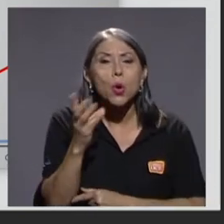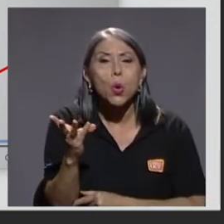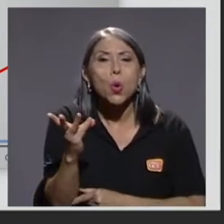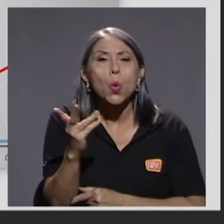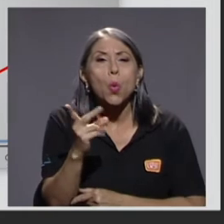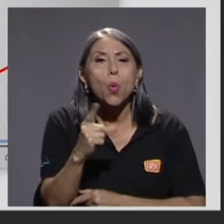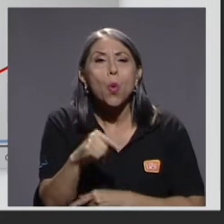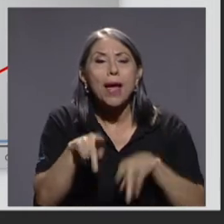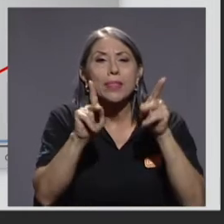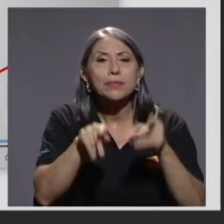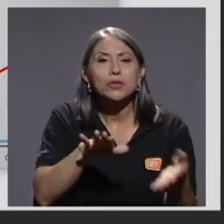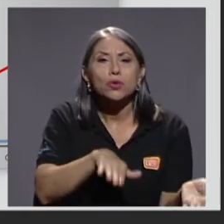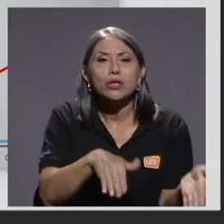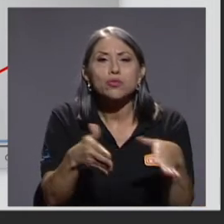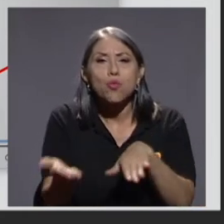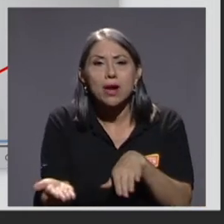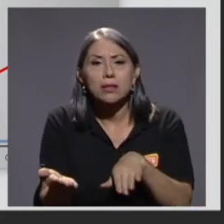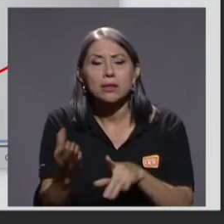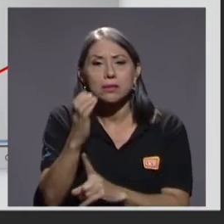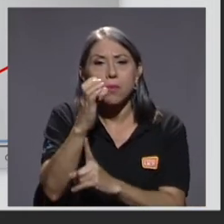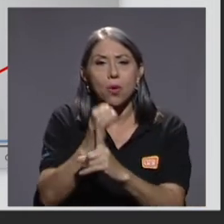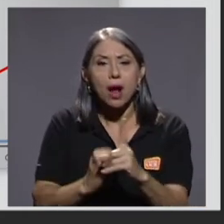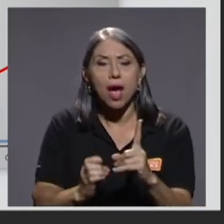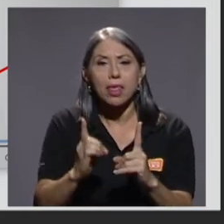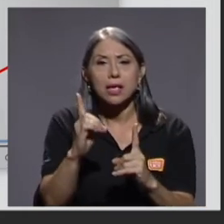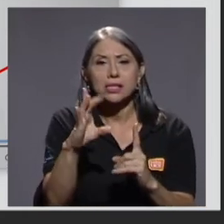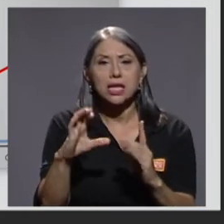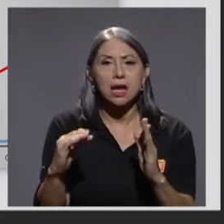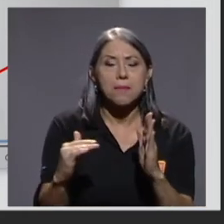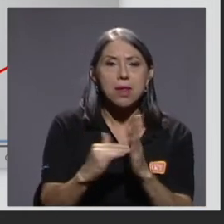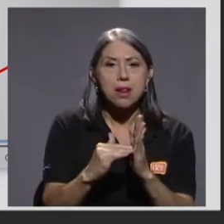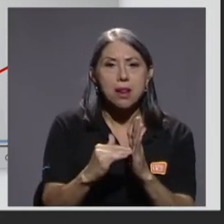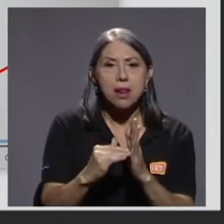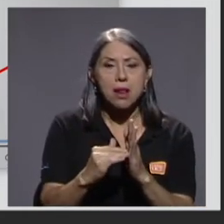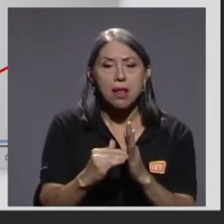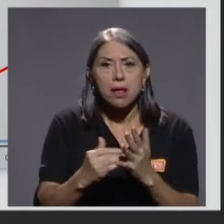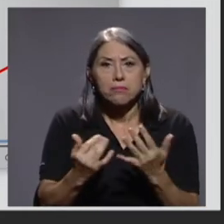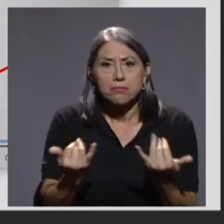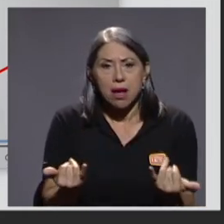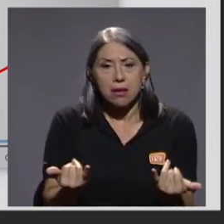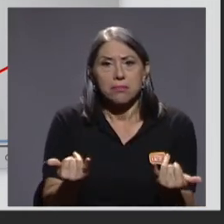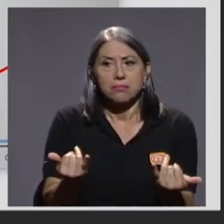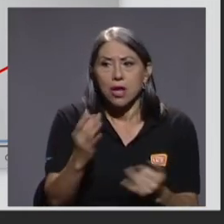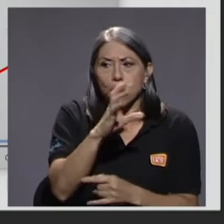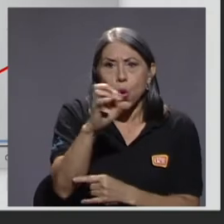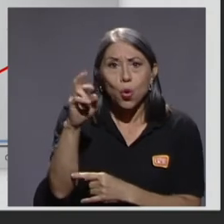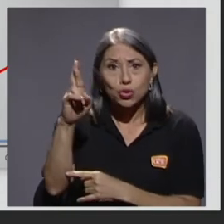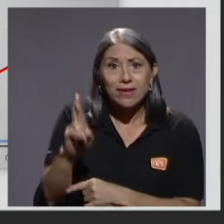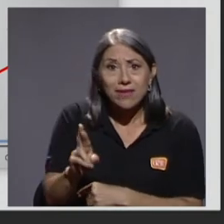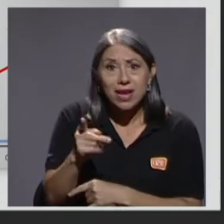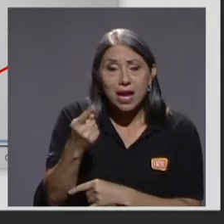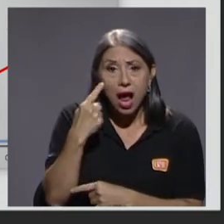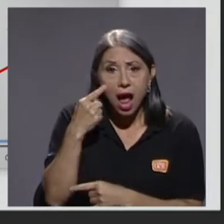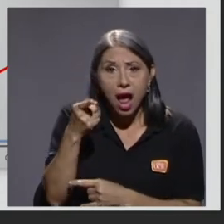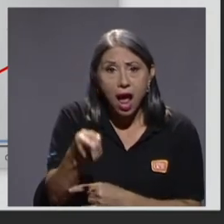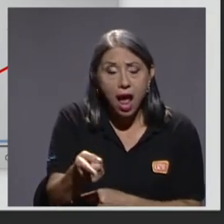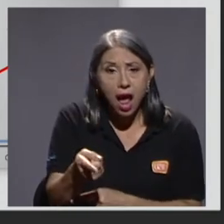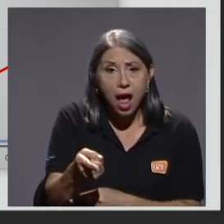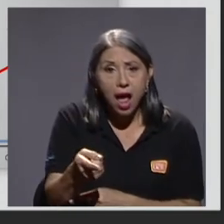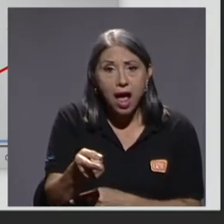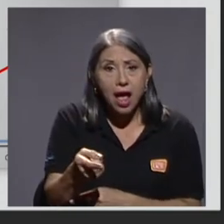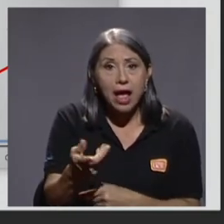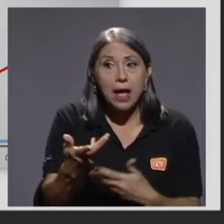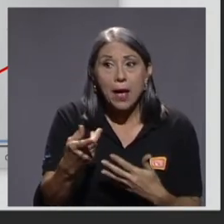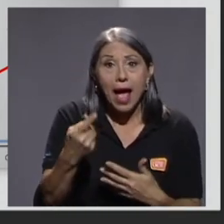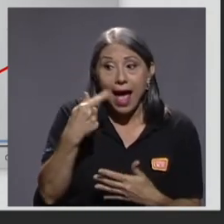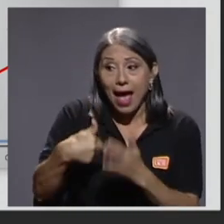por cada 100 mil habitantes. Y aquí Costa Rica se aleja de los países donde teníamos